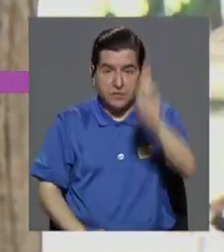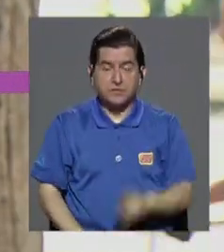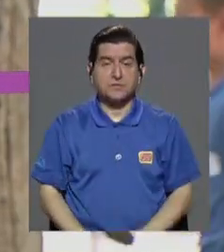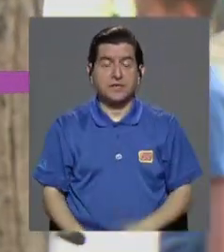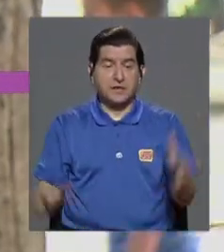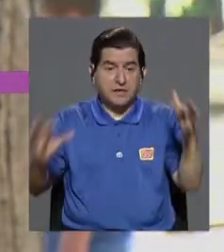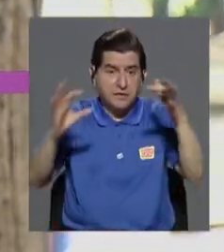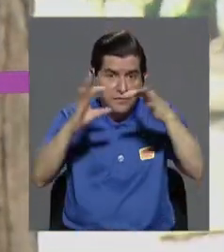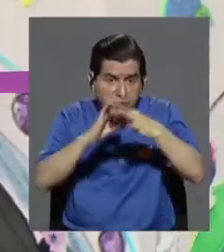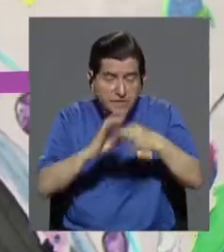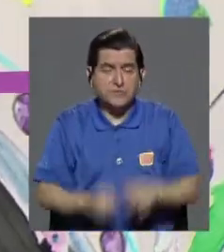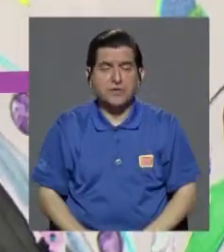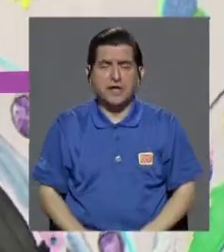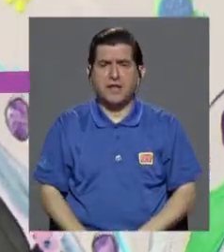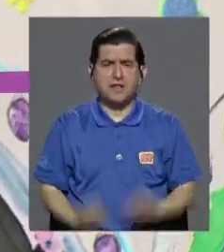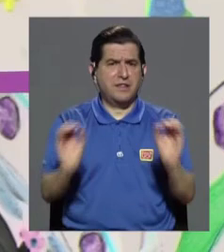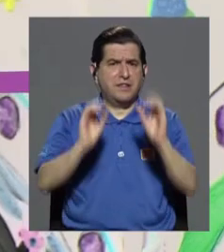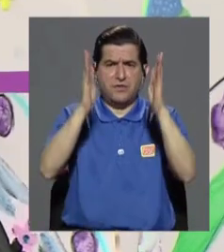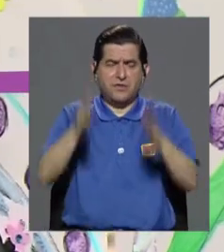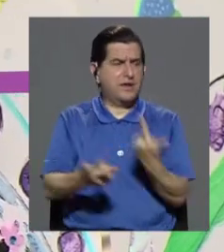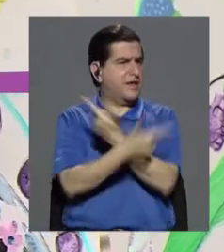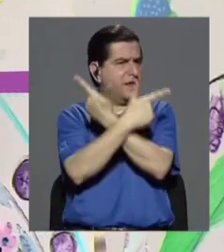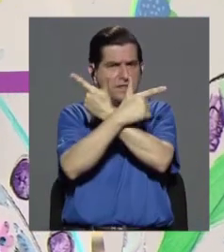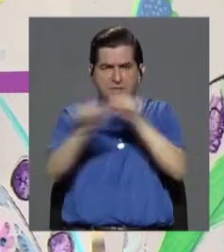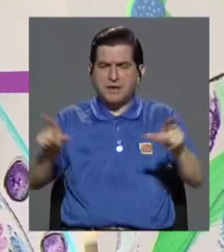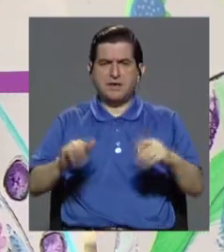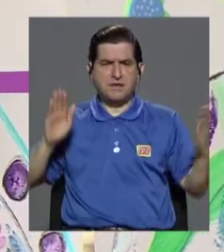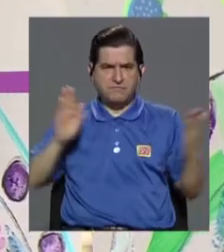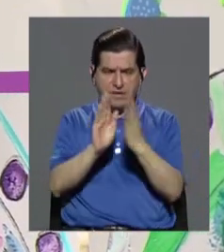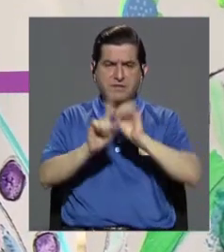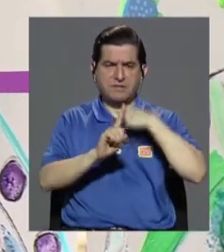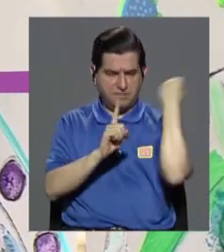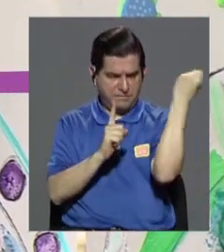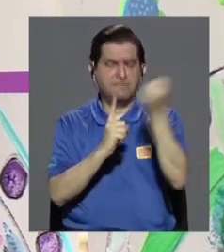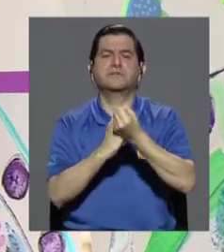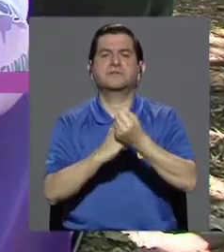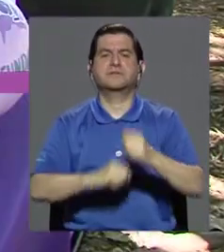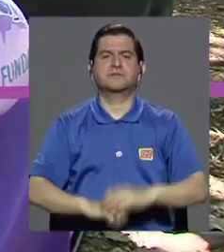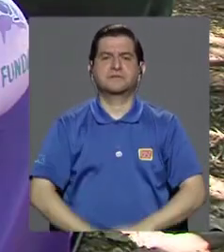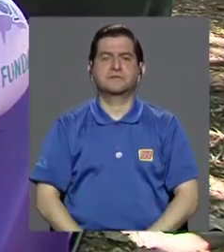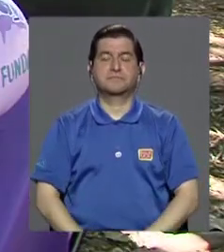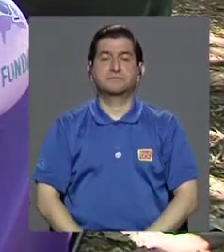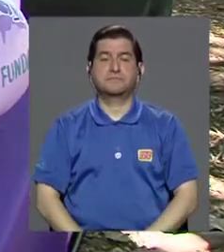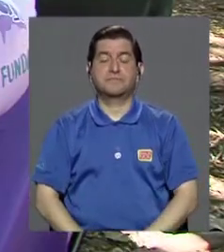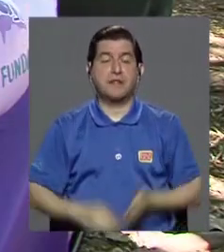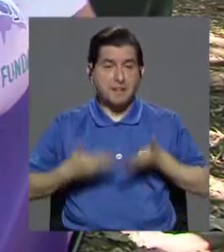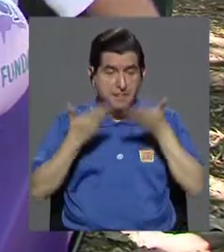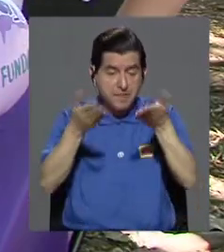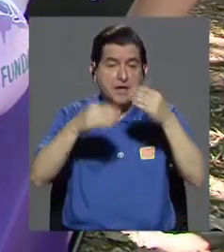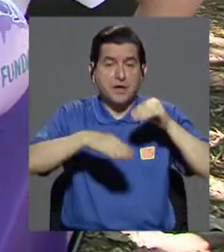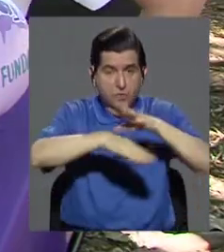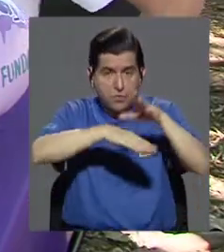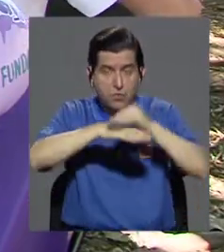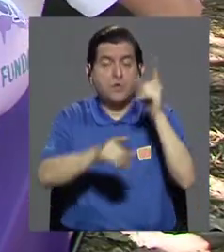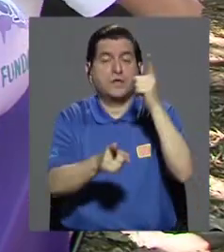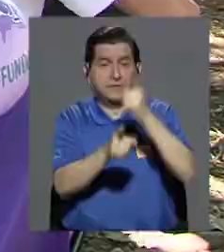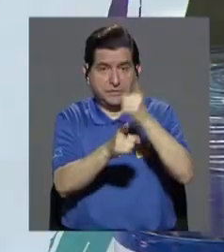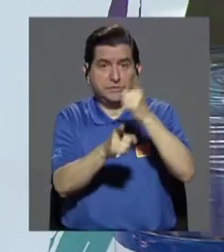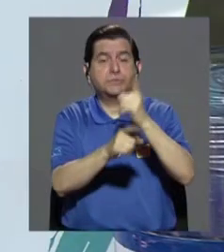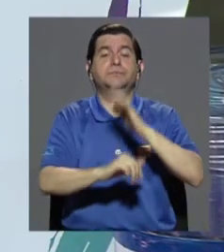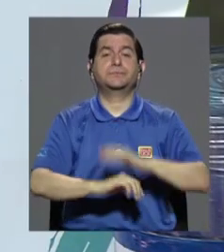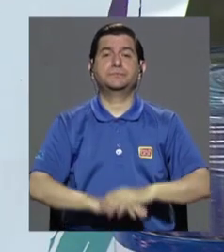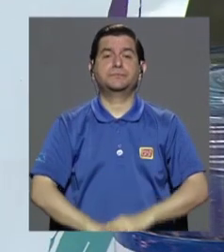costarricense sobre el hecho de que ninguna familia está exenta de enfrentarse a esta situación, por lo que brindaron la orientación pertinente.